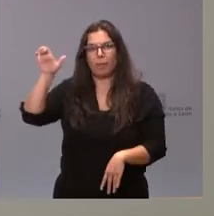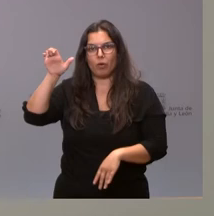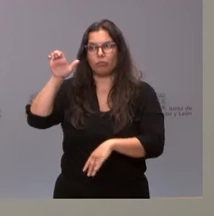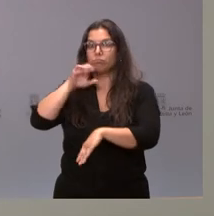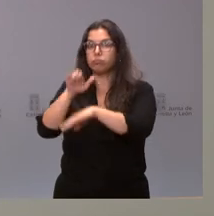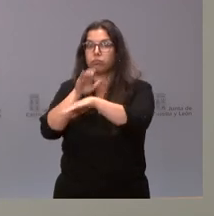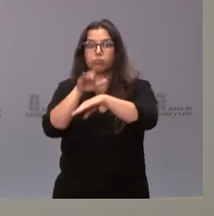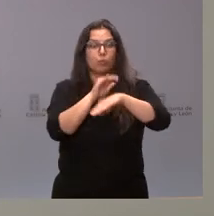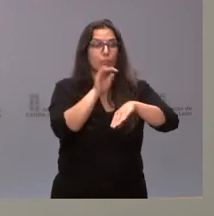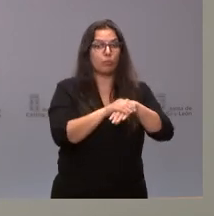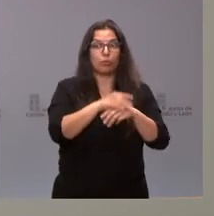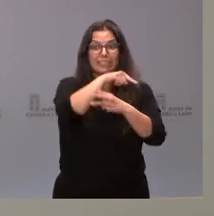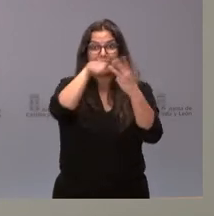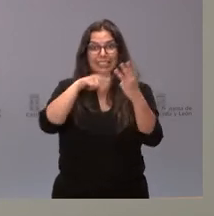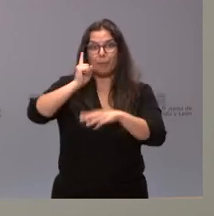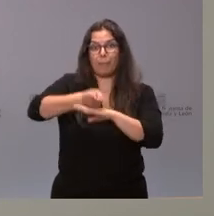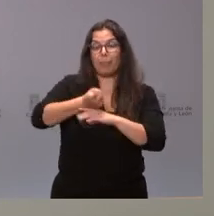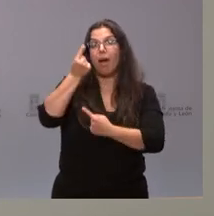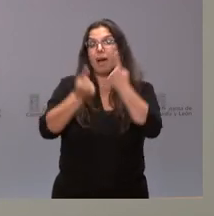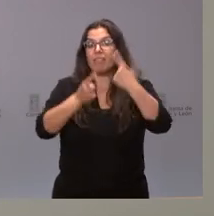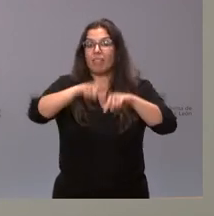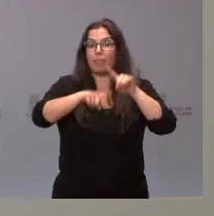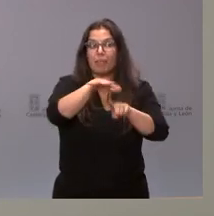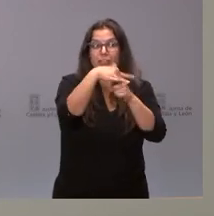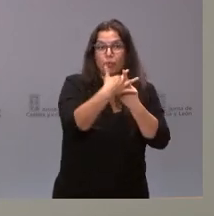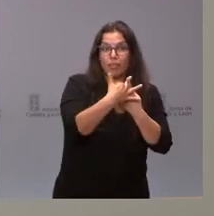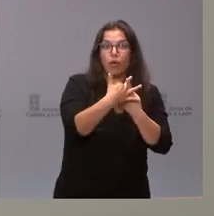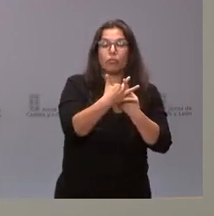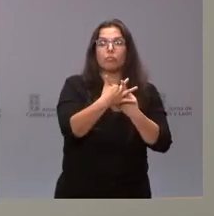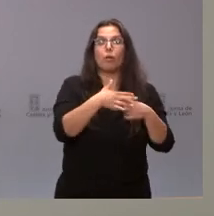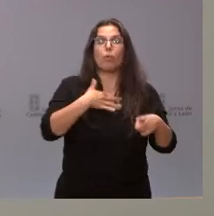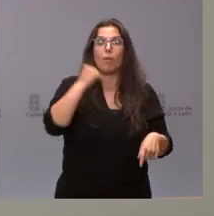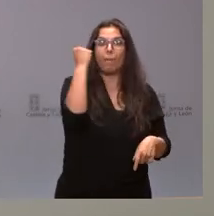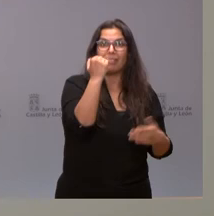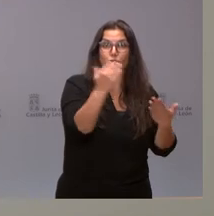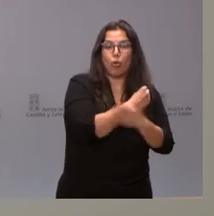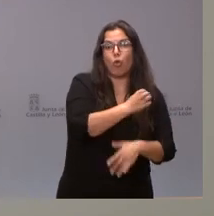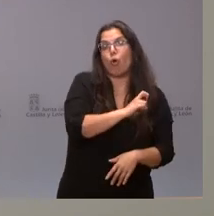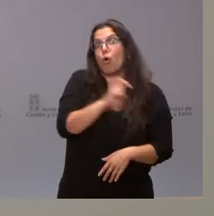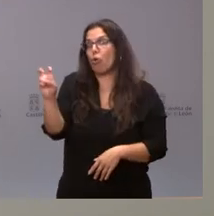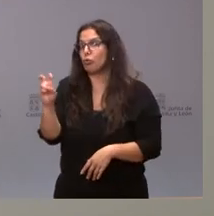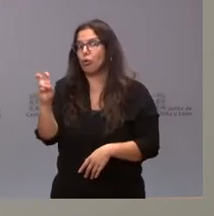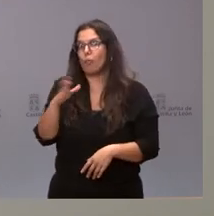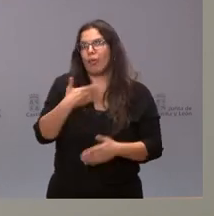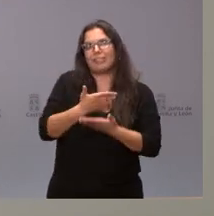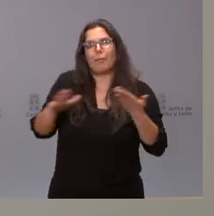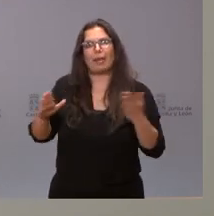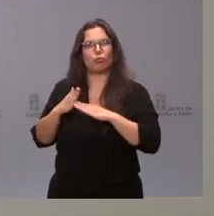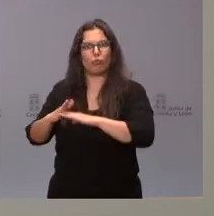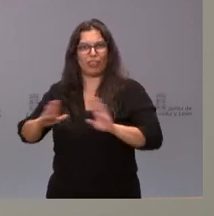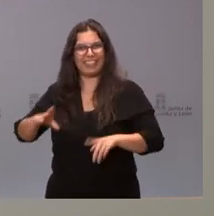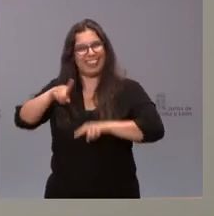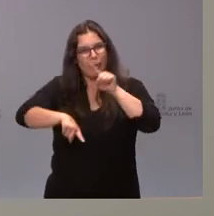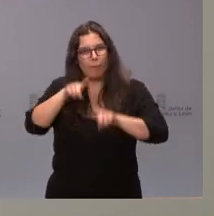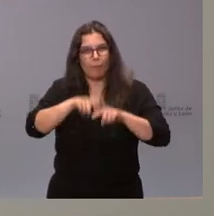función de esa normativa, en algunos casos, en función de las condiciones, corresponde una medida o, en otros casos, corresponde técnicamente otra. Y, por tanto, el